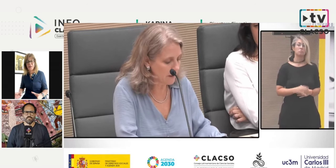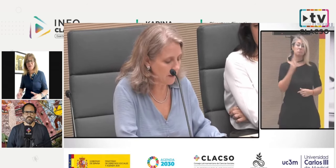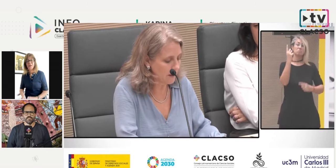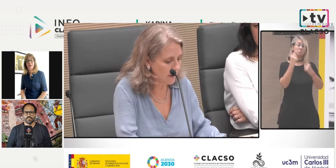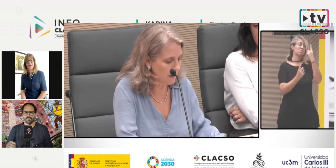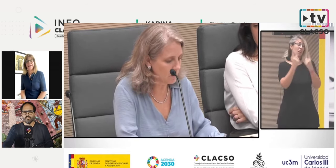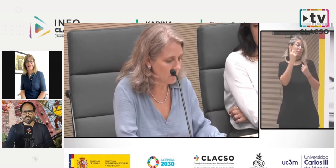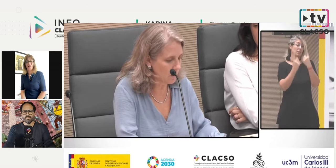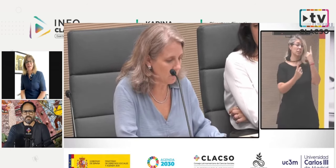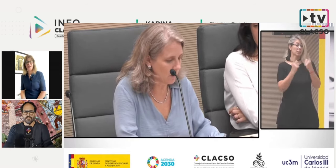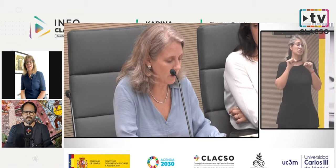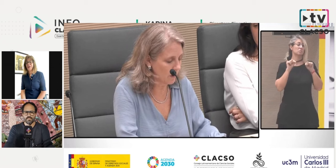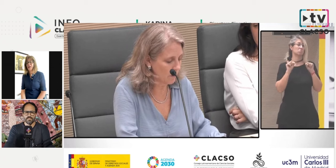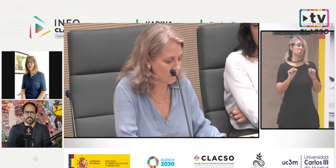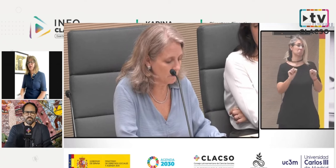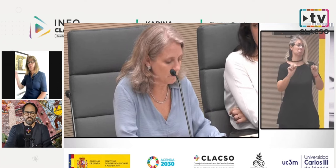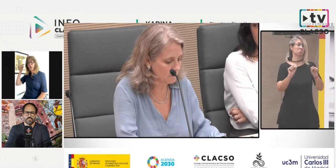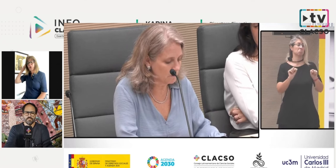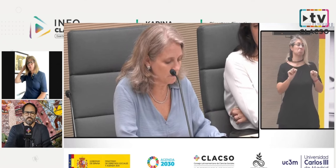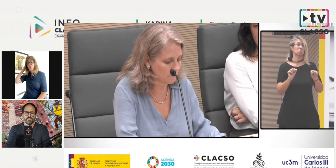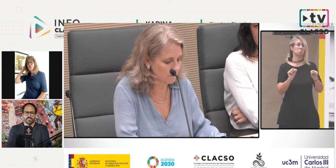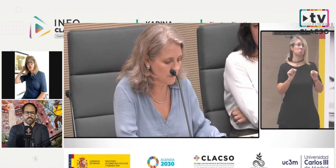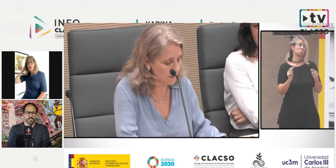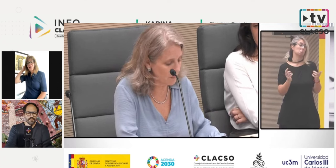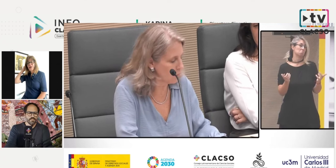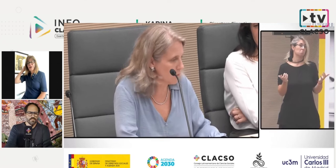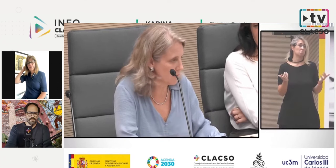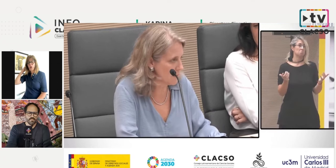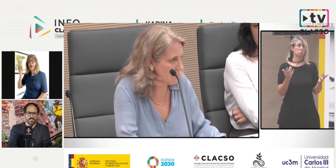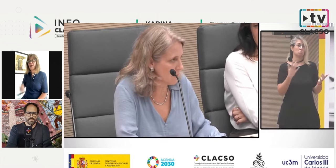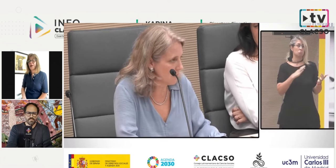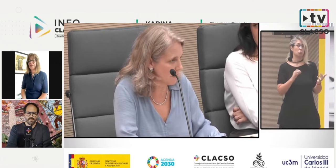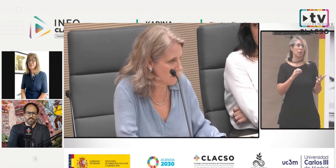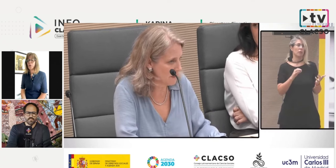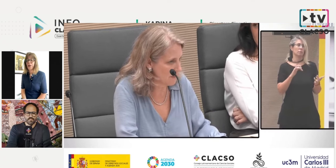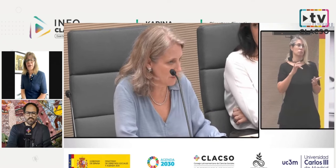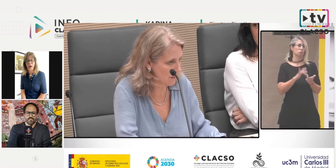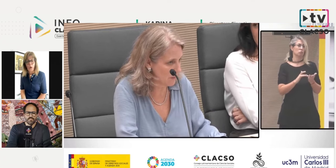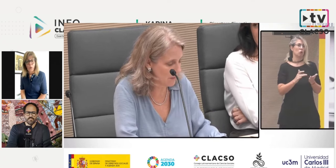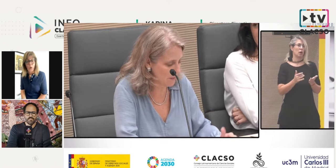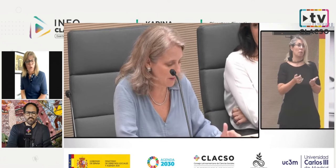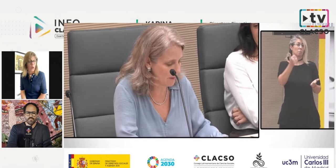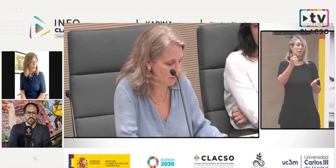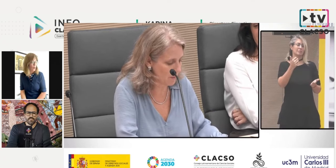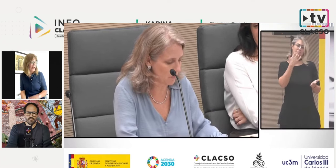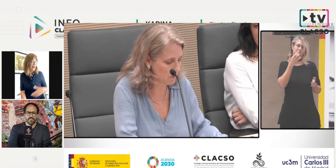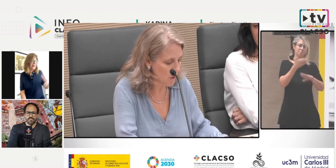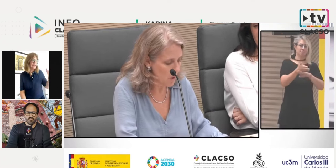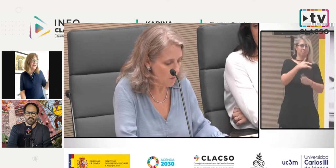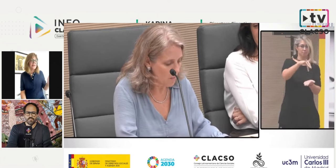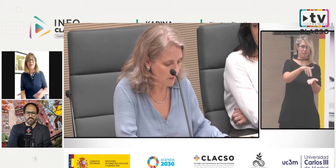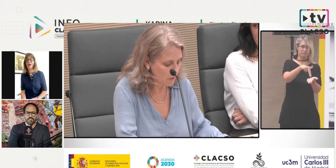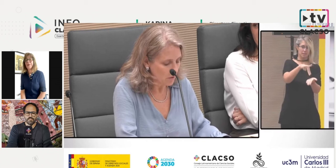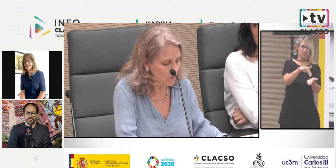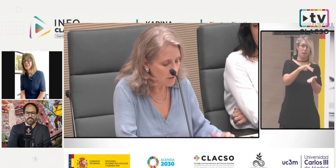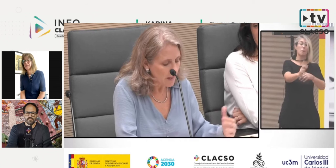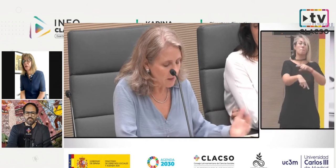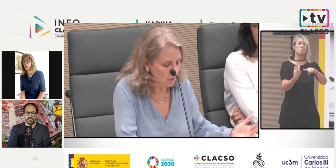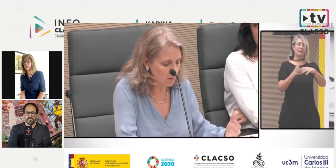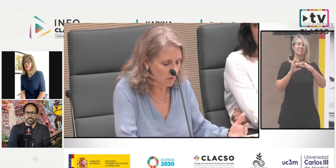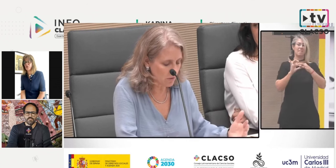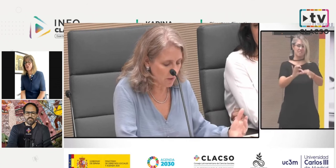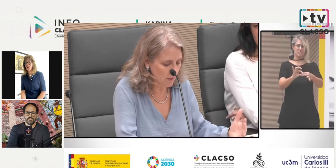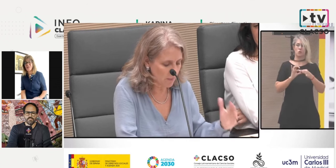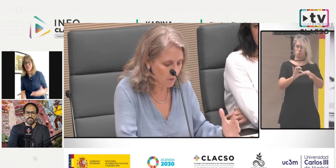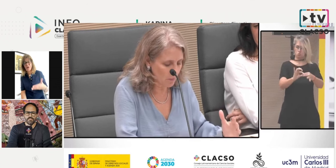necesitan y que no podemos tomar la desigualdad como una característica más